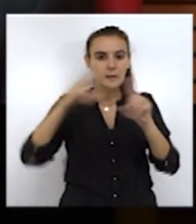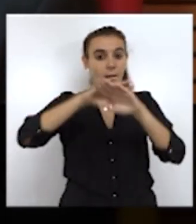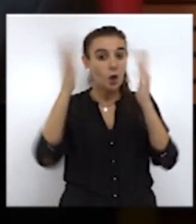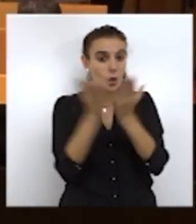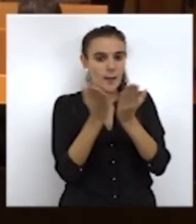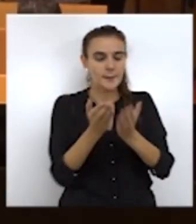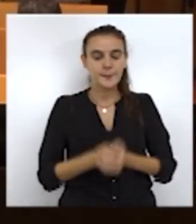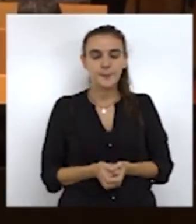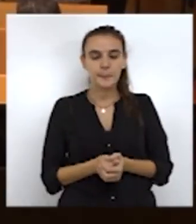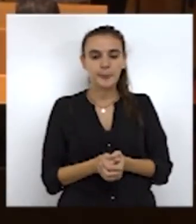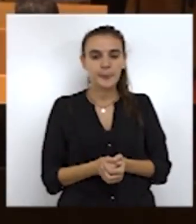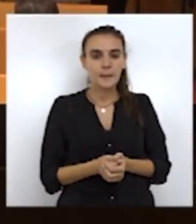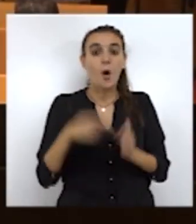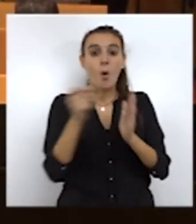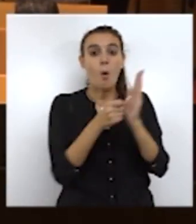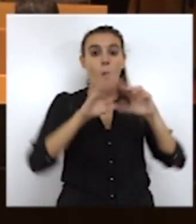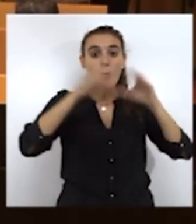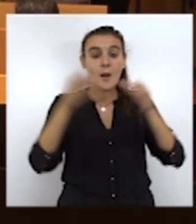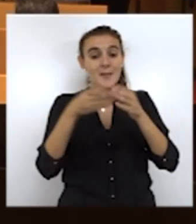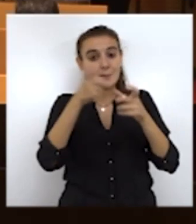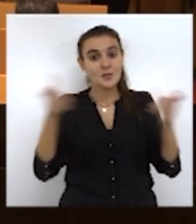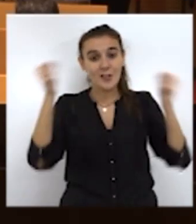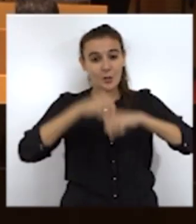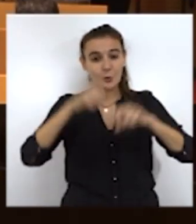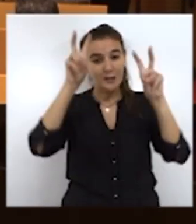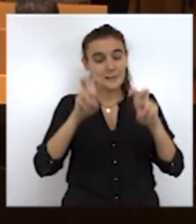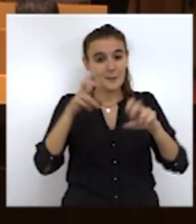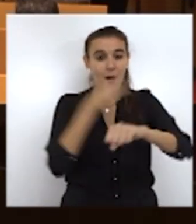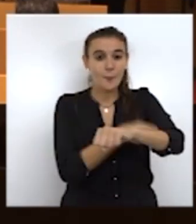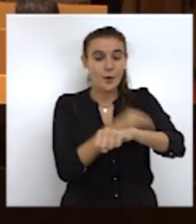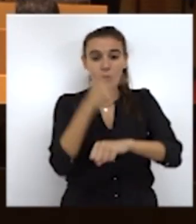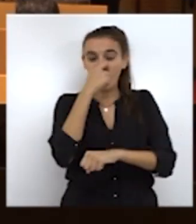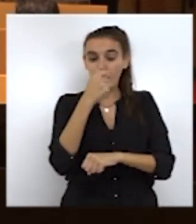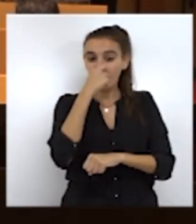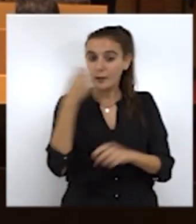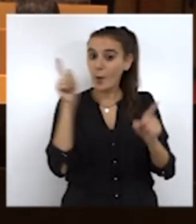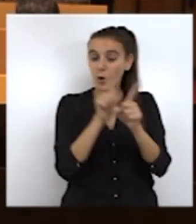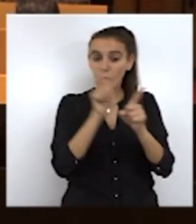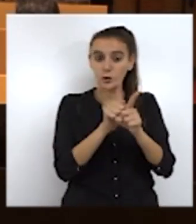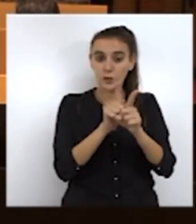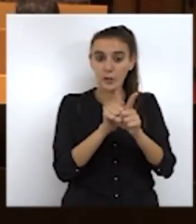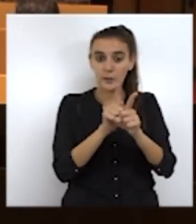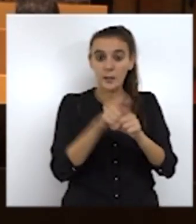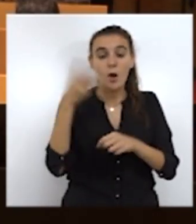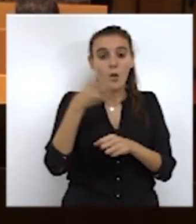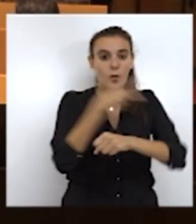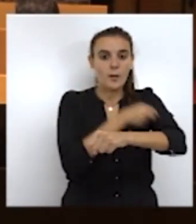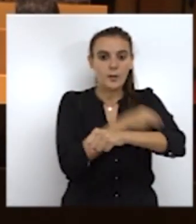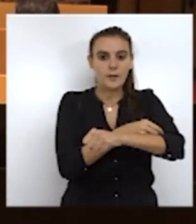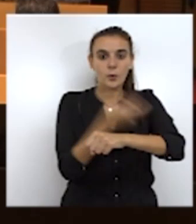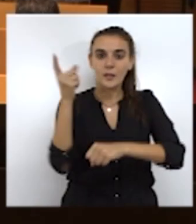También se ha establecido una mesa de adultos con asuntos como la importancia de la vacuna contra la gripe o la relación entre neumonía y vacunas